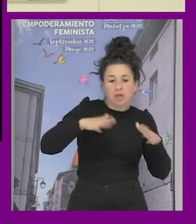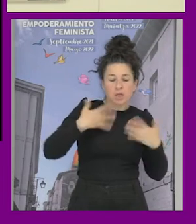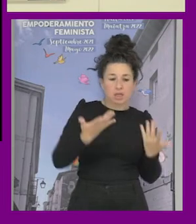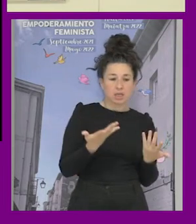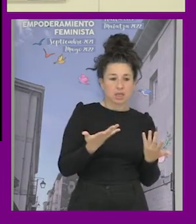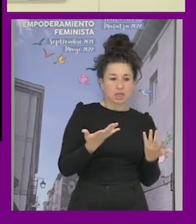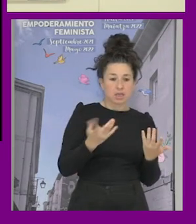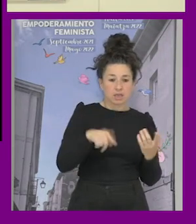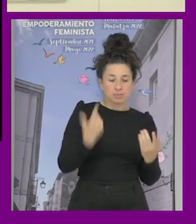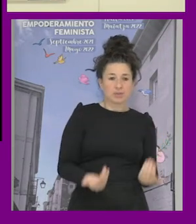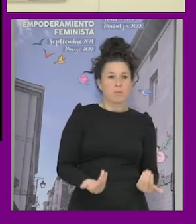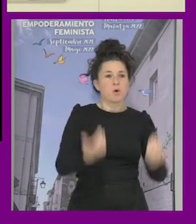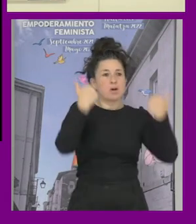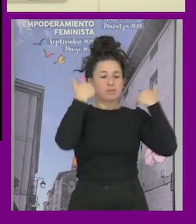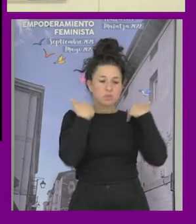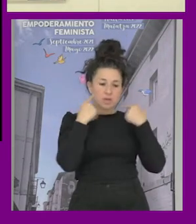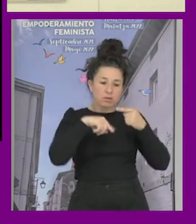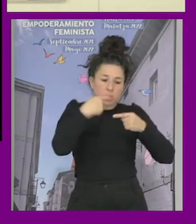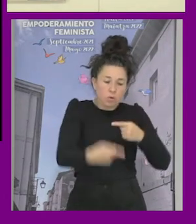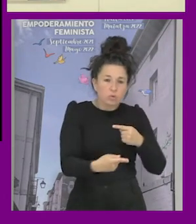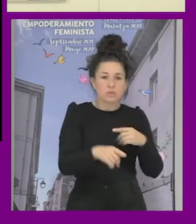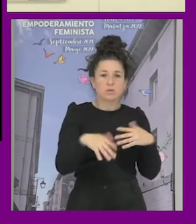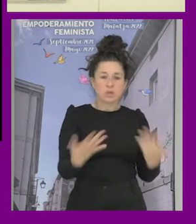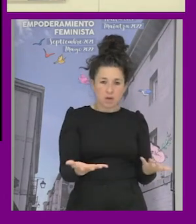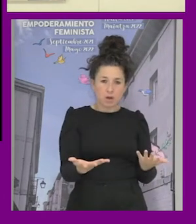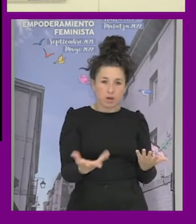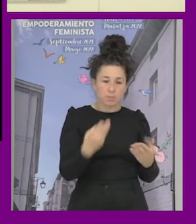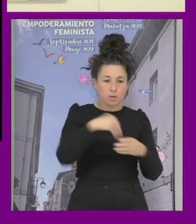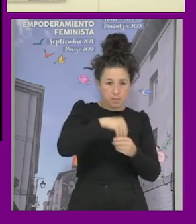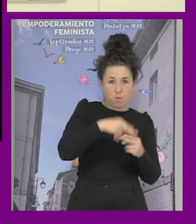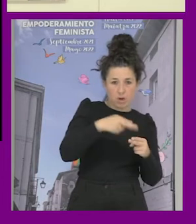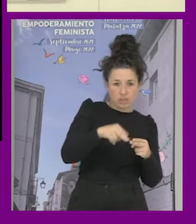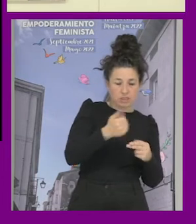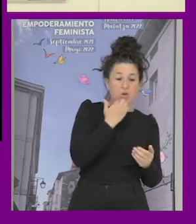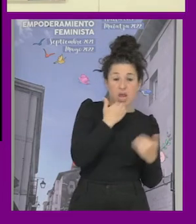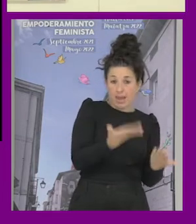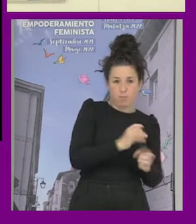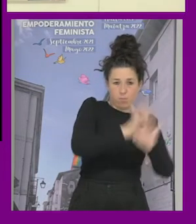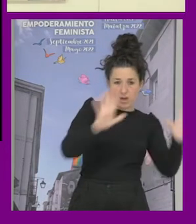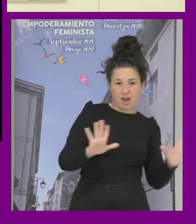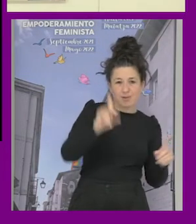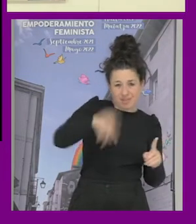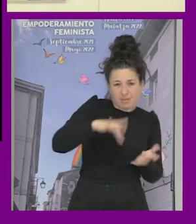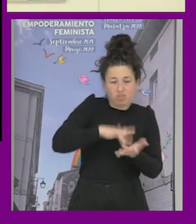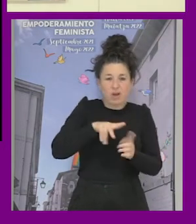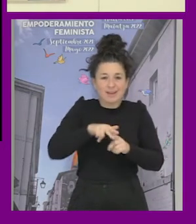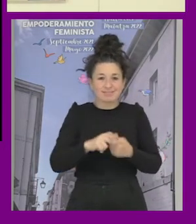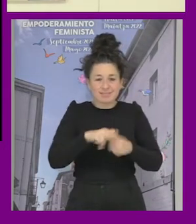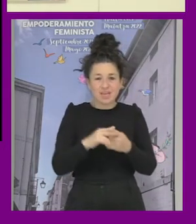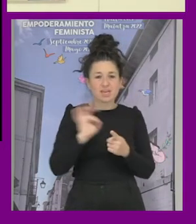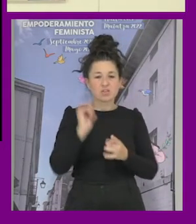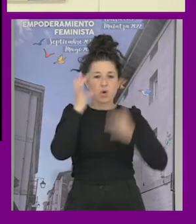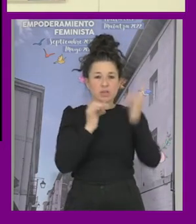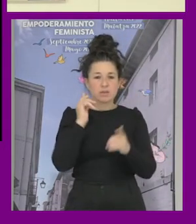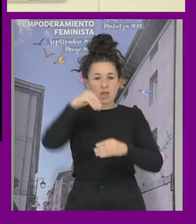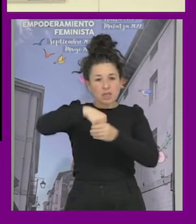de lo que sucede como parte de la propia política esto es un ejemplo muy evidente pero también nos pasa cuando hacemos talleres o hacemos actividad en un